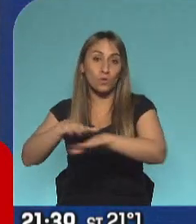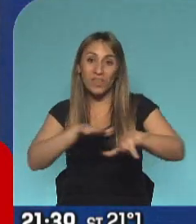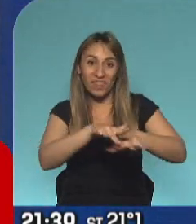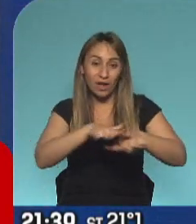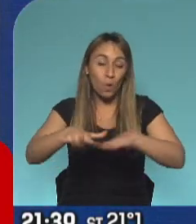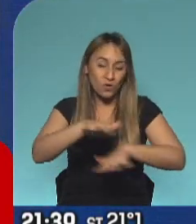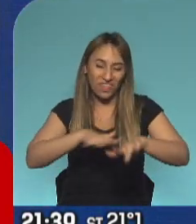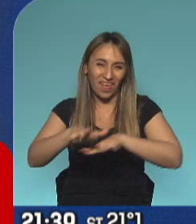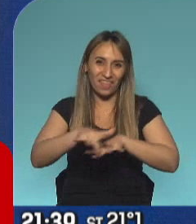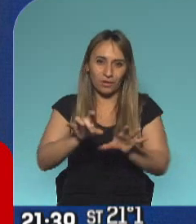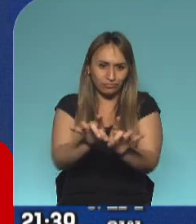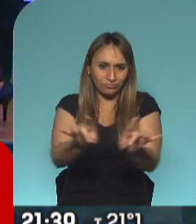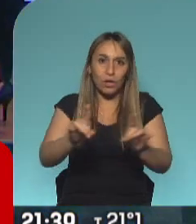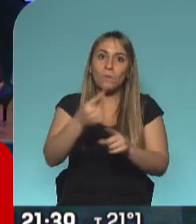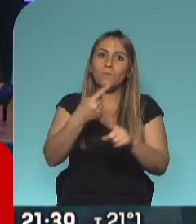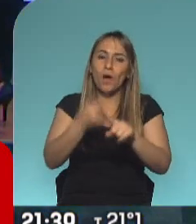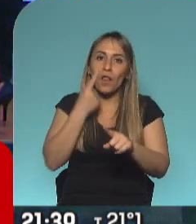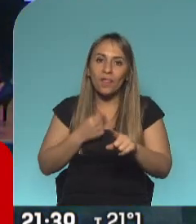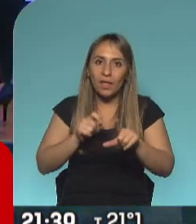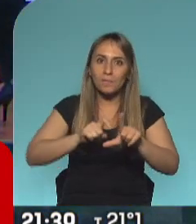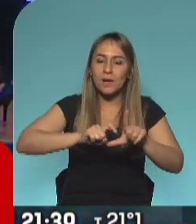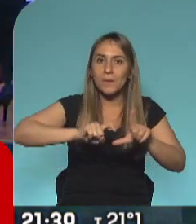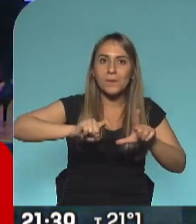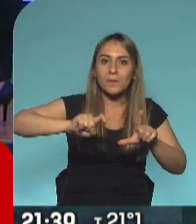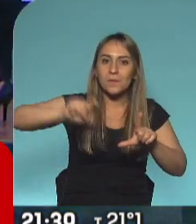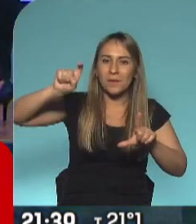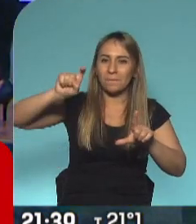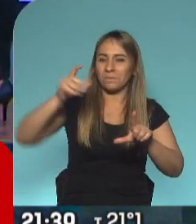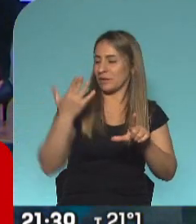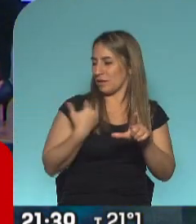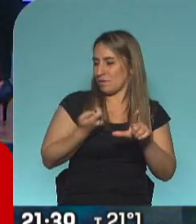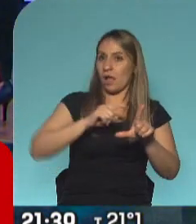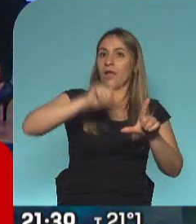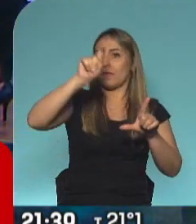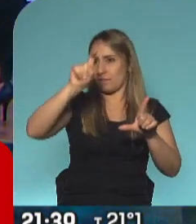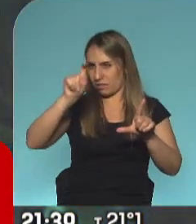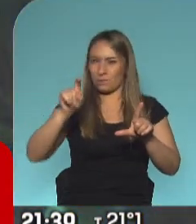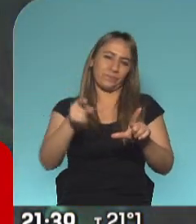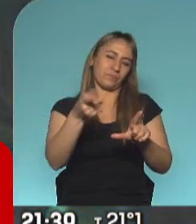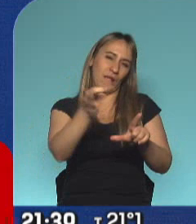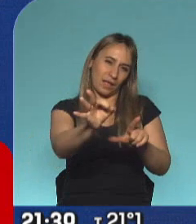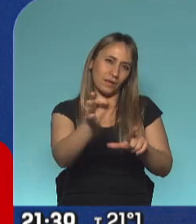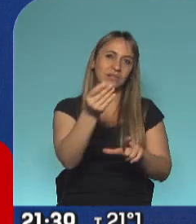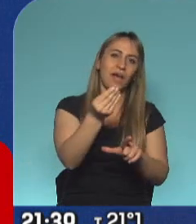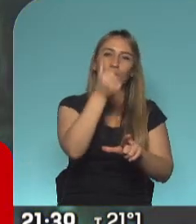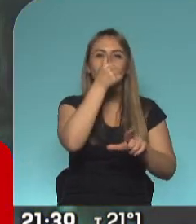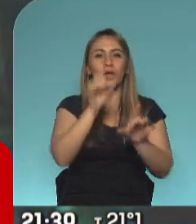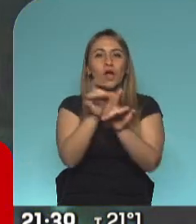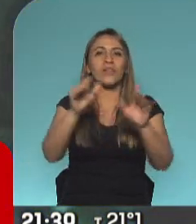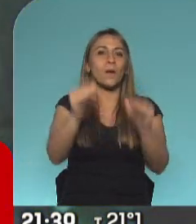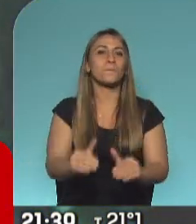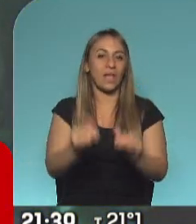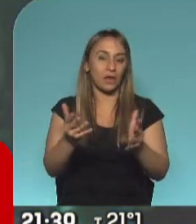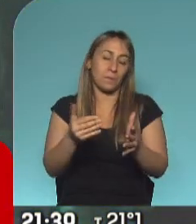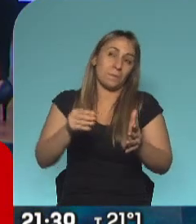aumentan día a día. Los últimos días han bajado porque baja, usted sabe que el fin de semana baja un poquitito. Y más un feriado.